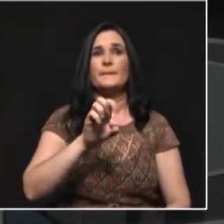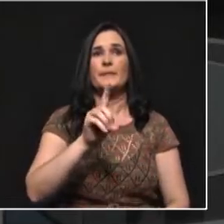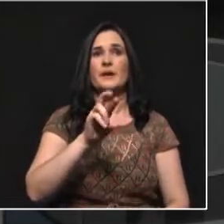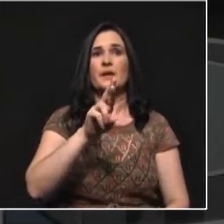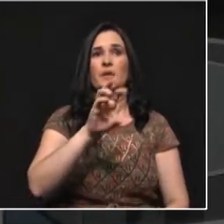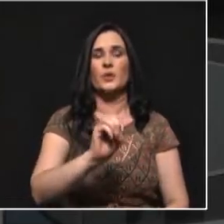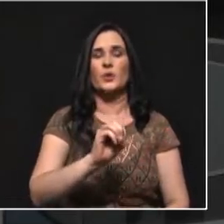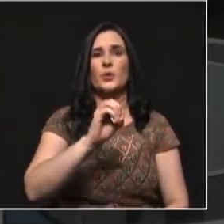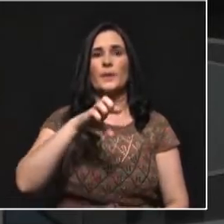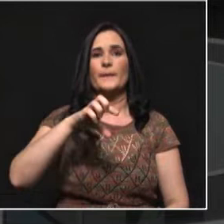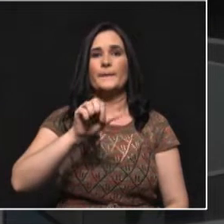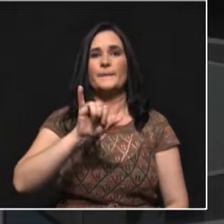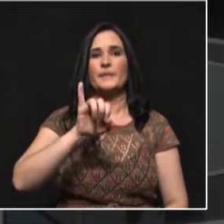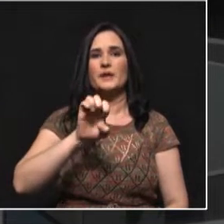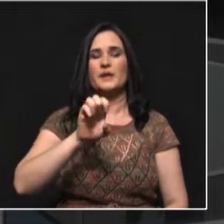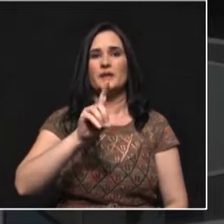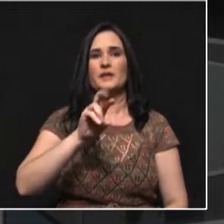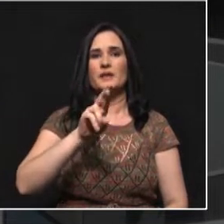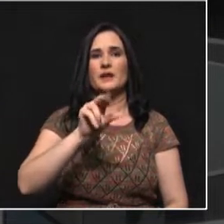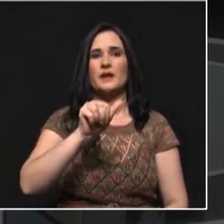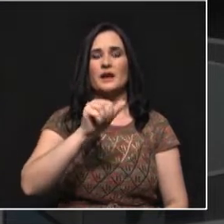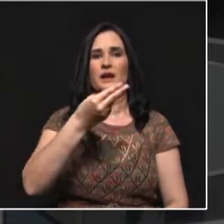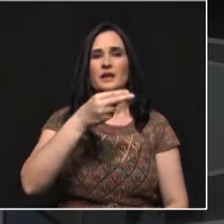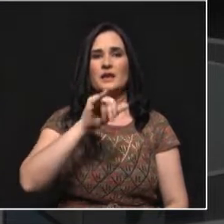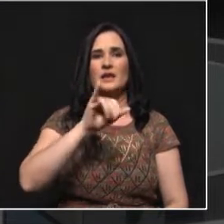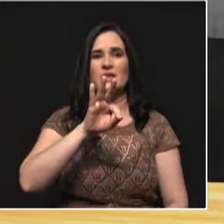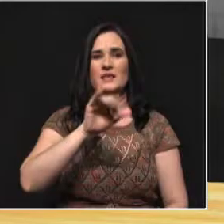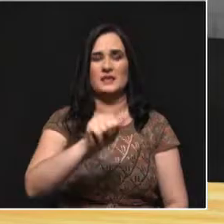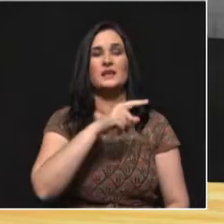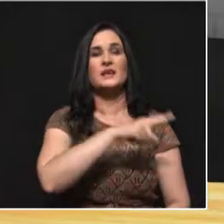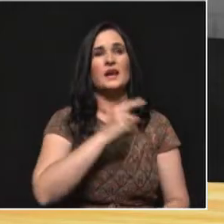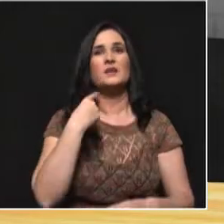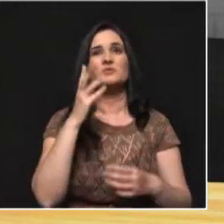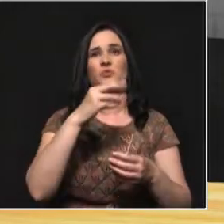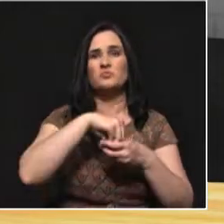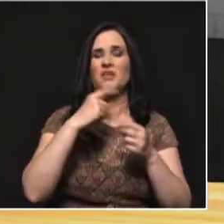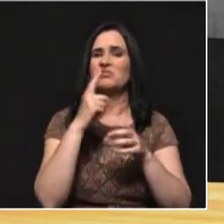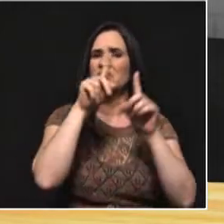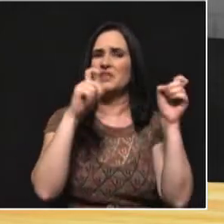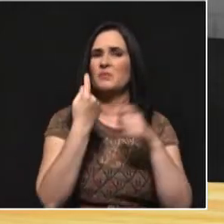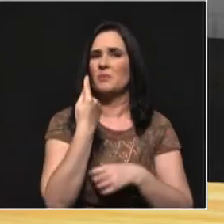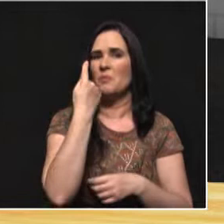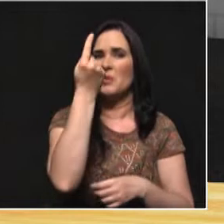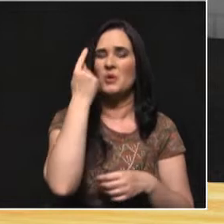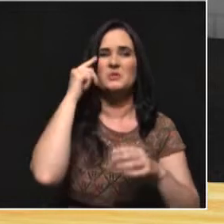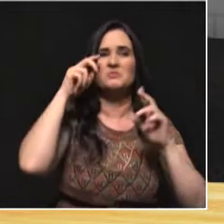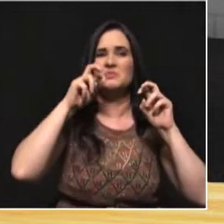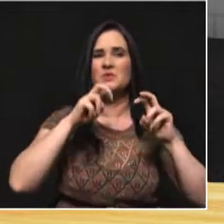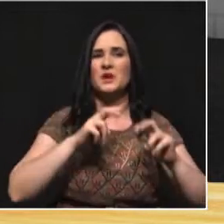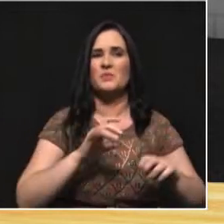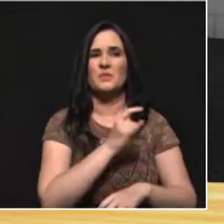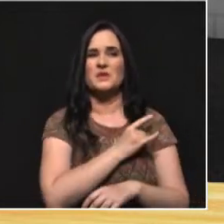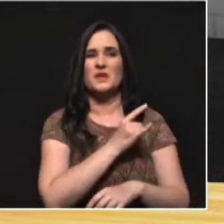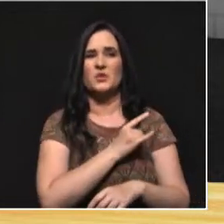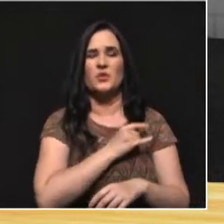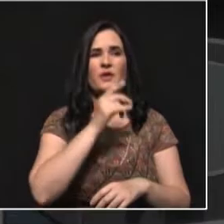es doctor en ciencias internacionales, que es politólogo, que tiene estudios y trabaja en el Instituto de Investigaciones de la Universidad de